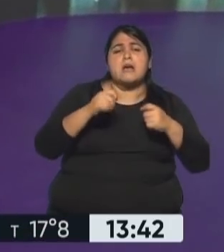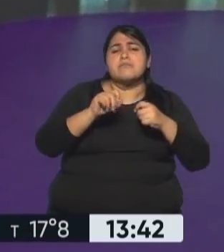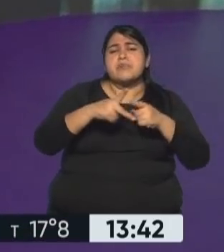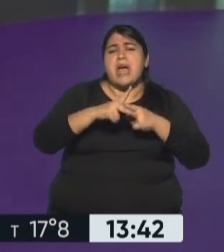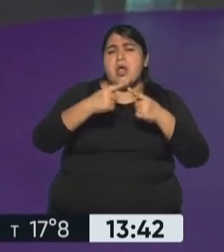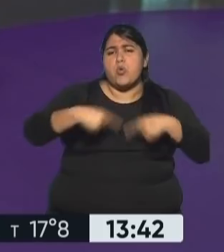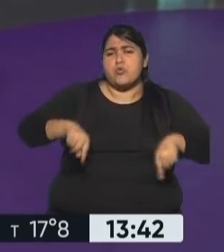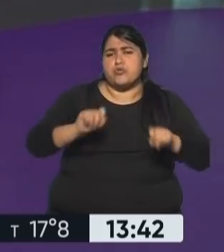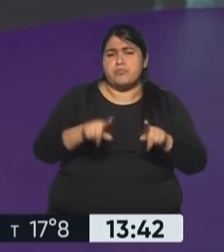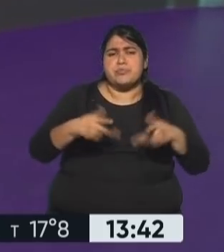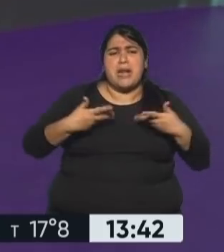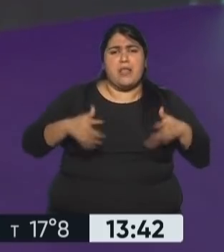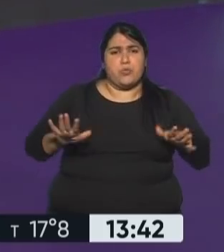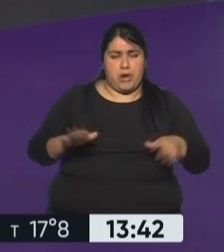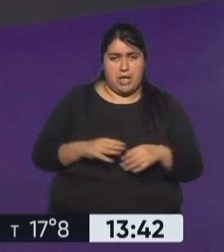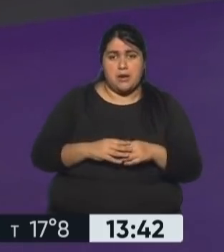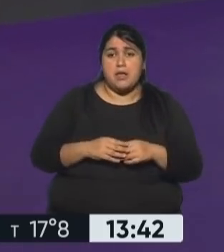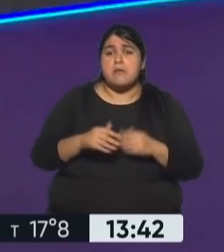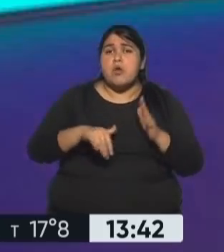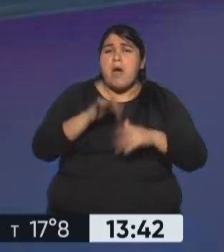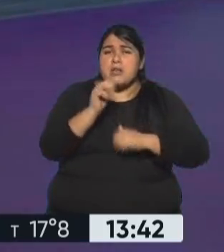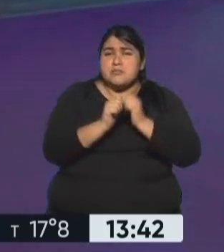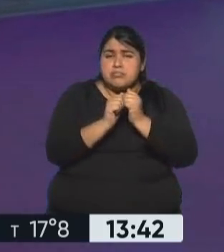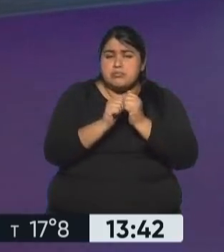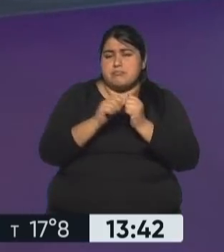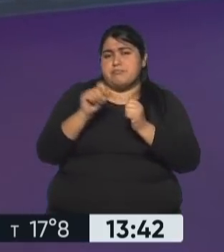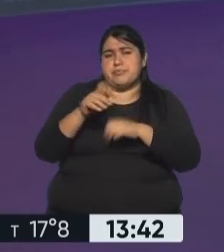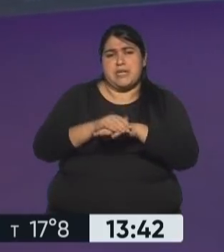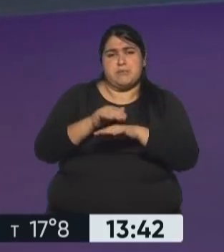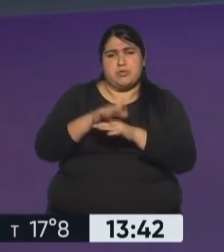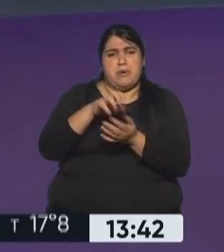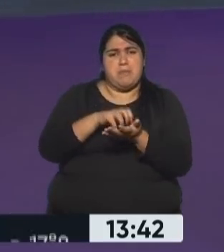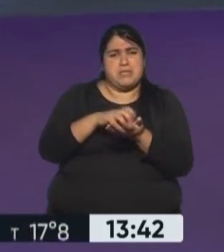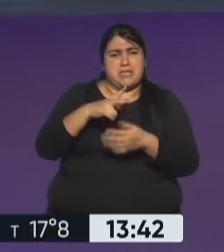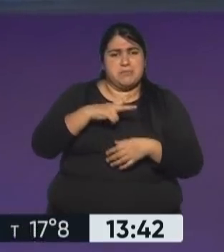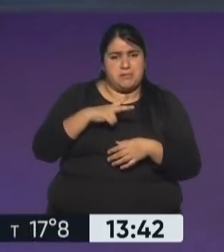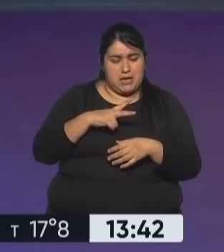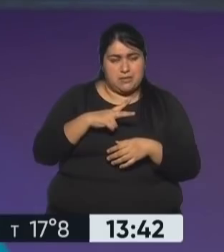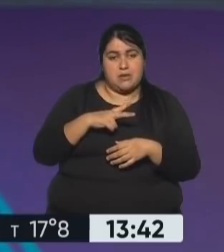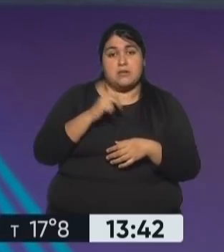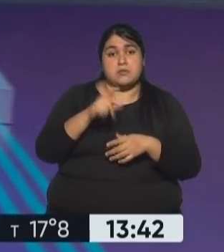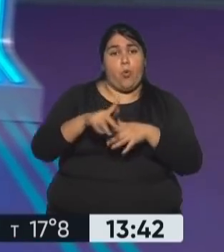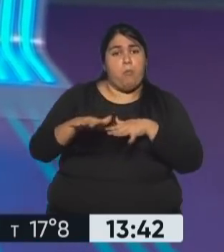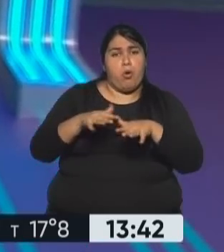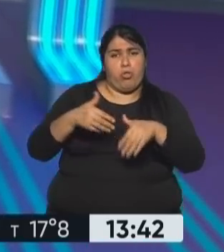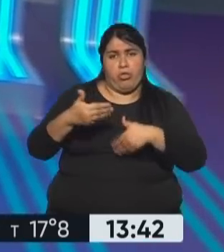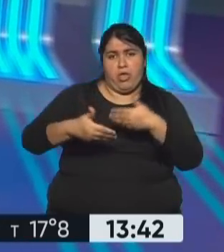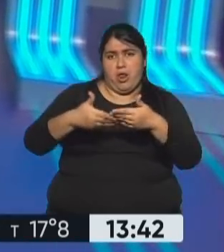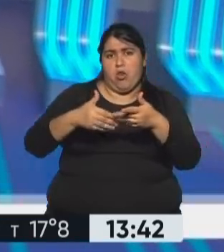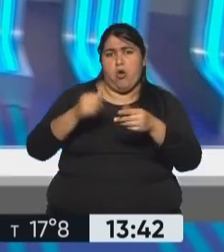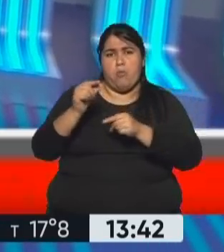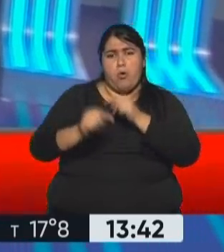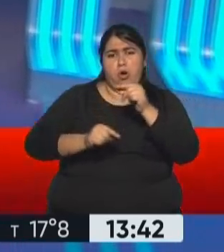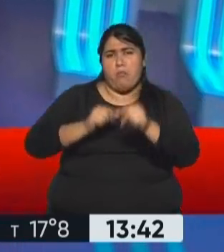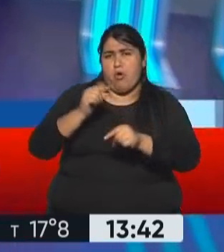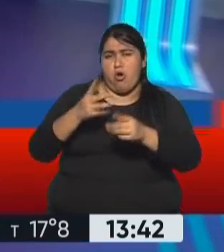Perú, pero que tiene en manos de explotación del sector privado. Un modelo que se fue construyendo en años